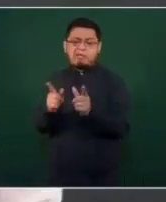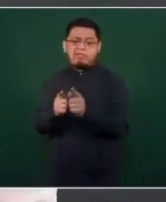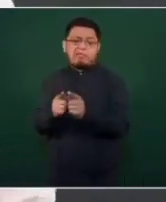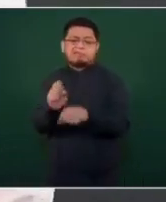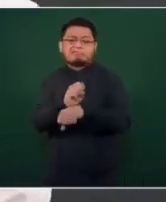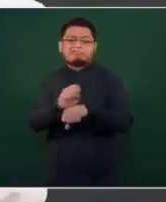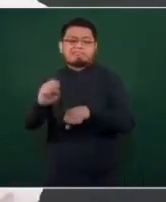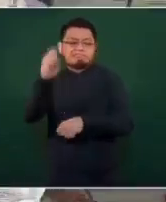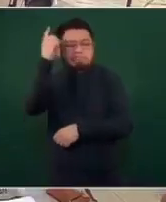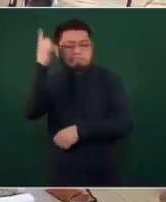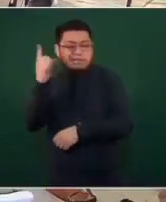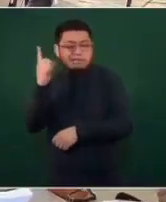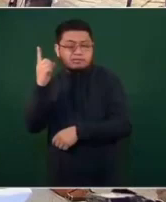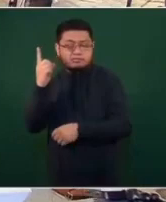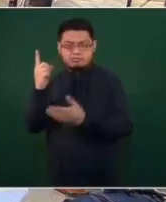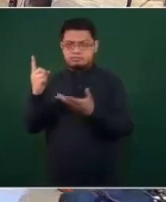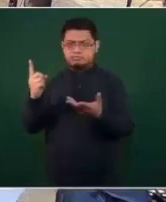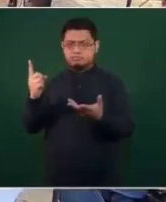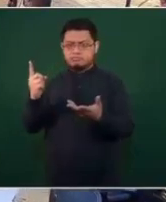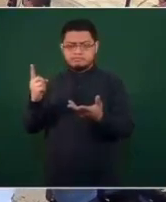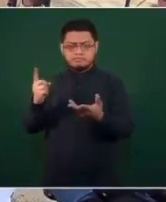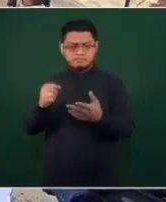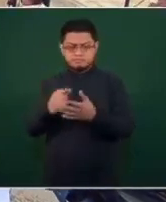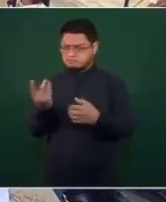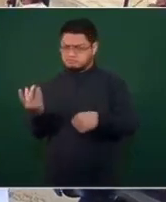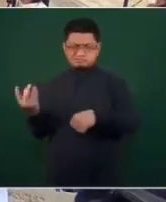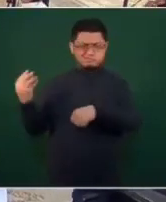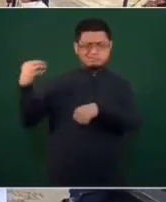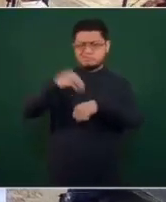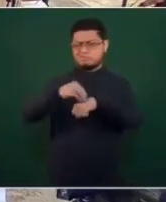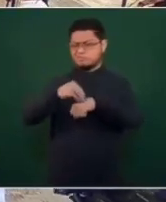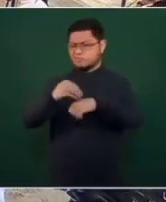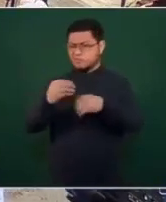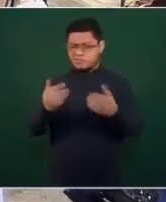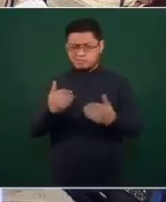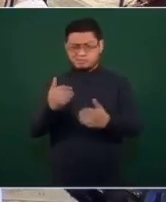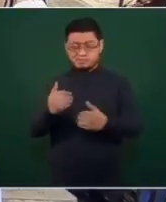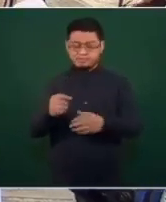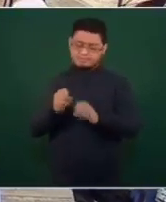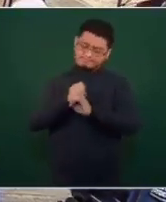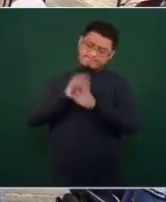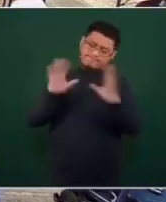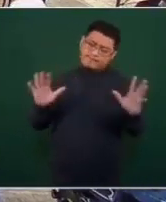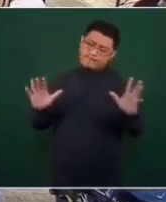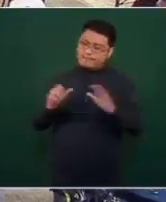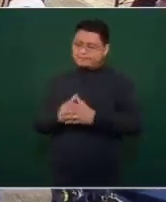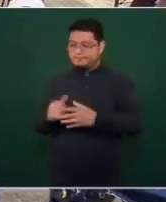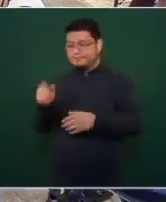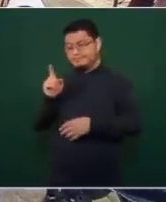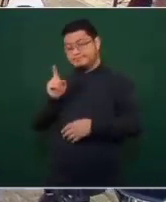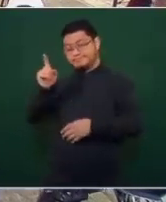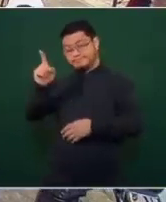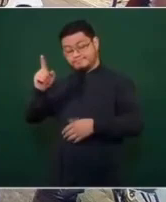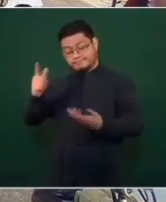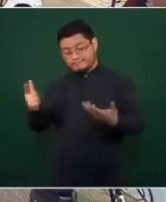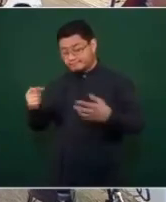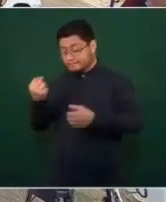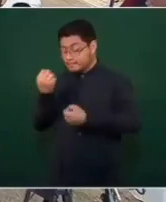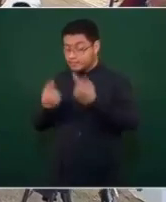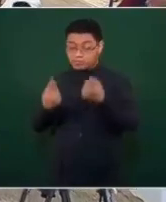impuso, desde luego con la complicidad de